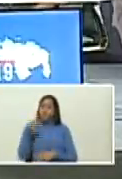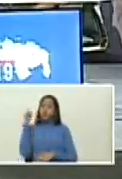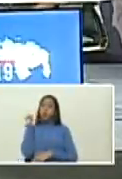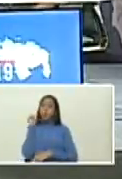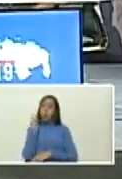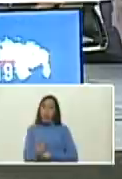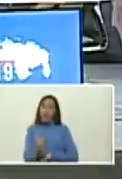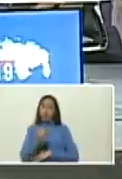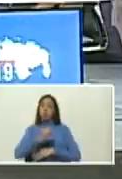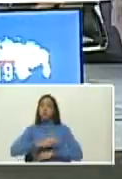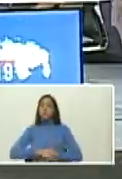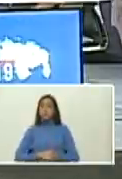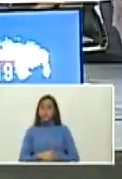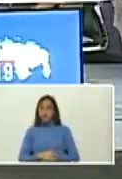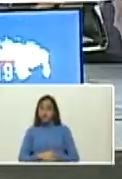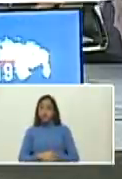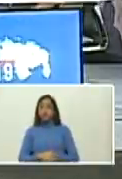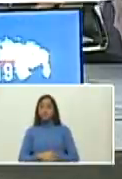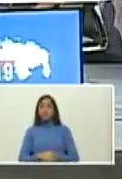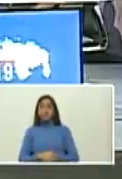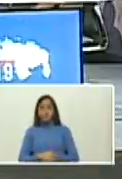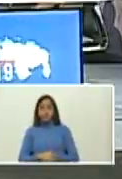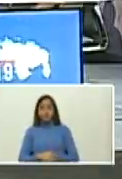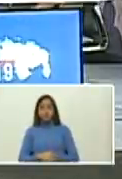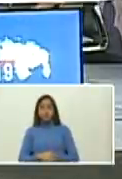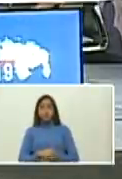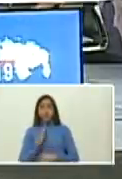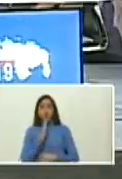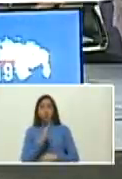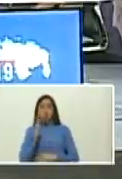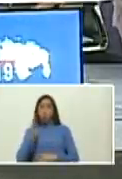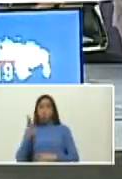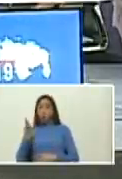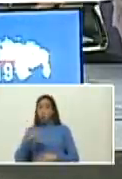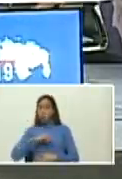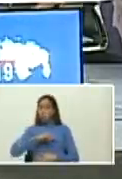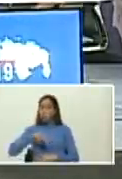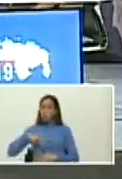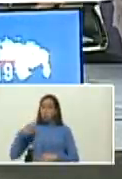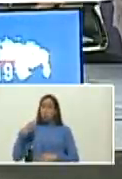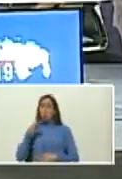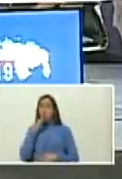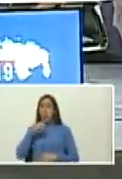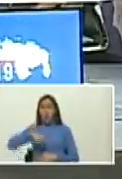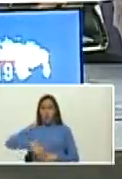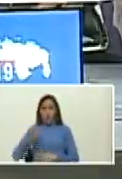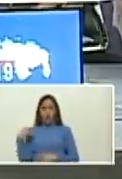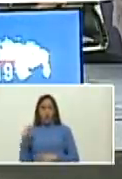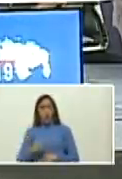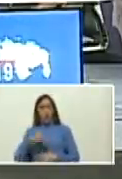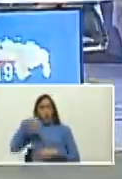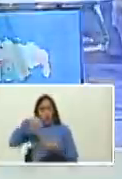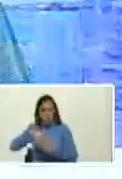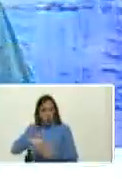obligatorias y autoritarias nosotros tuvimos aquí cuarentena